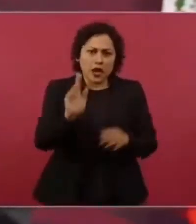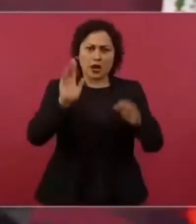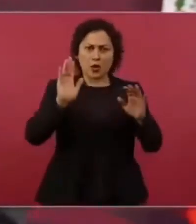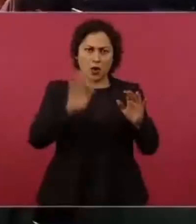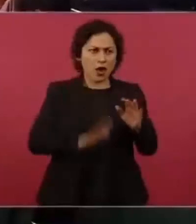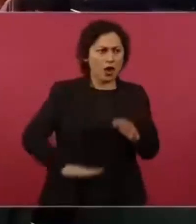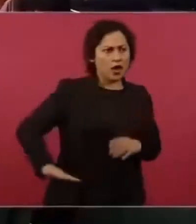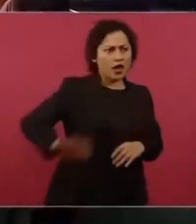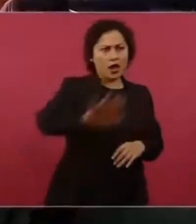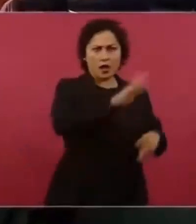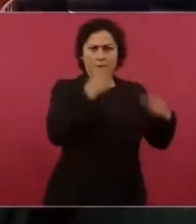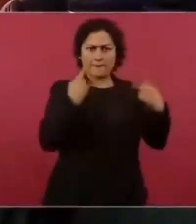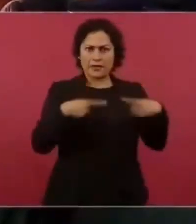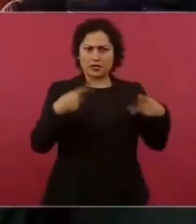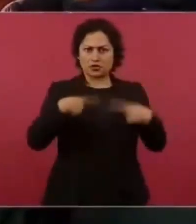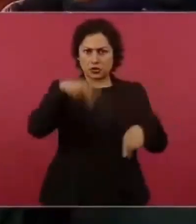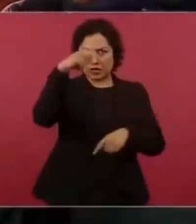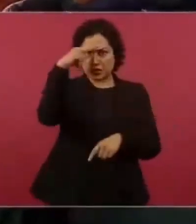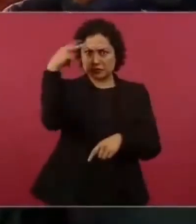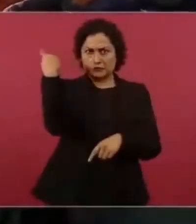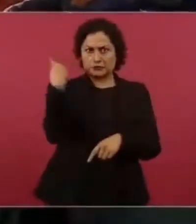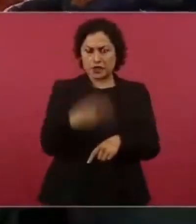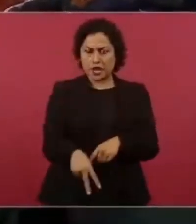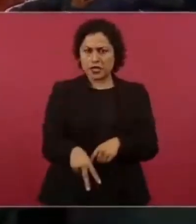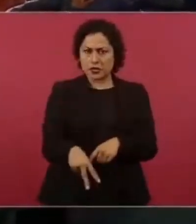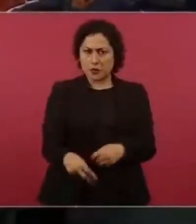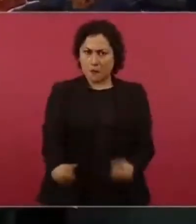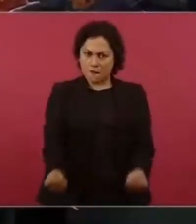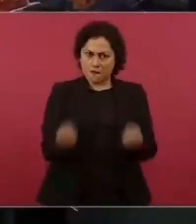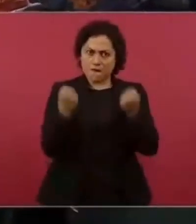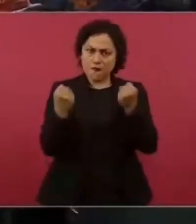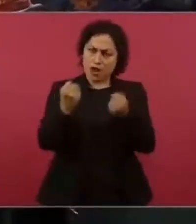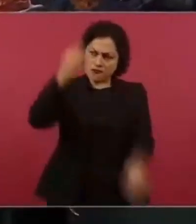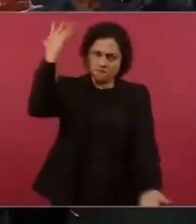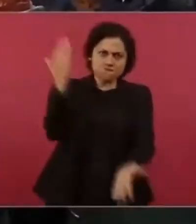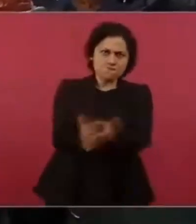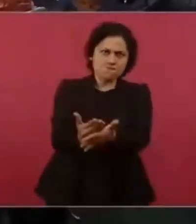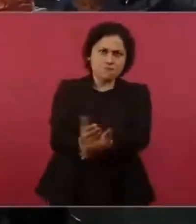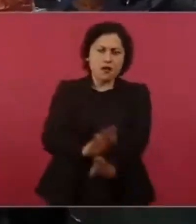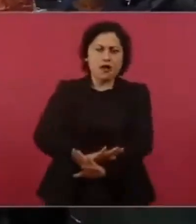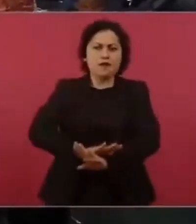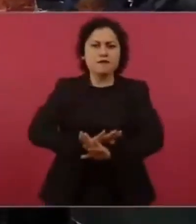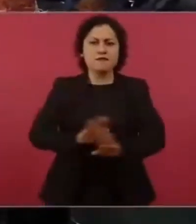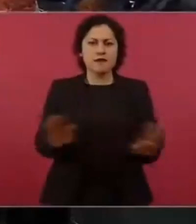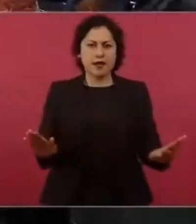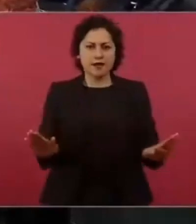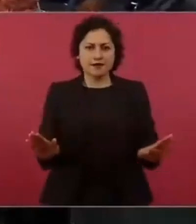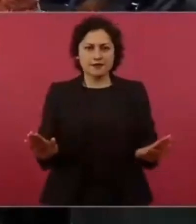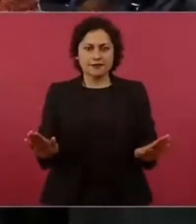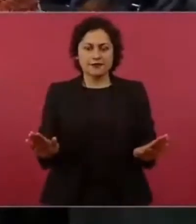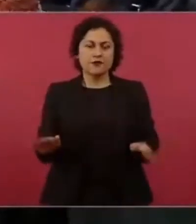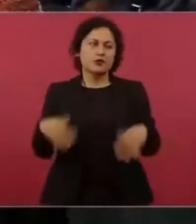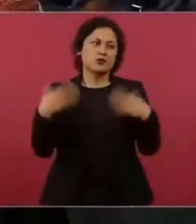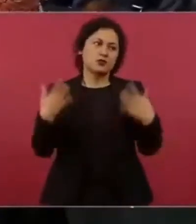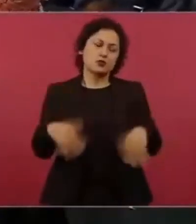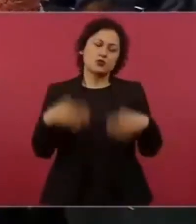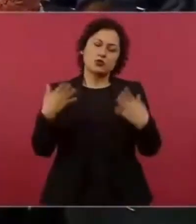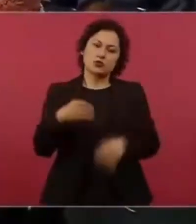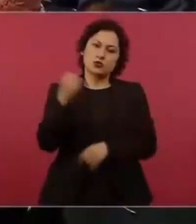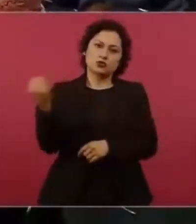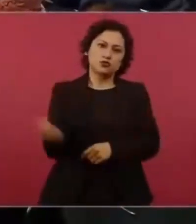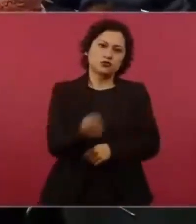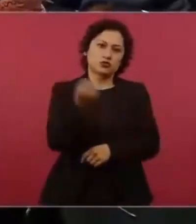tomara la decisión de decir basta. Porque si no, hoy estaríamos